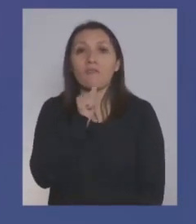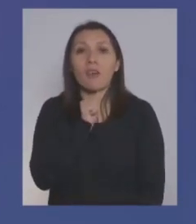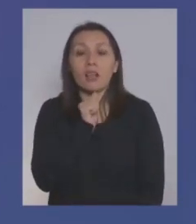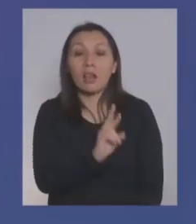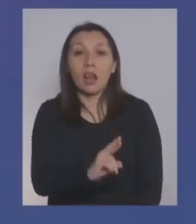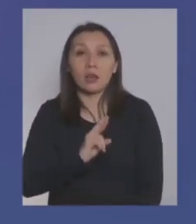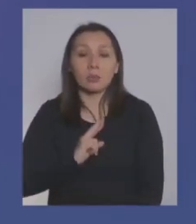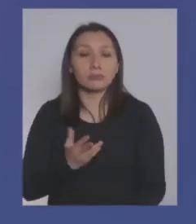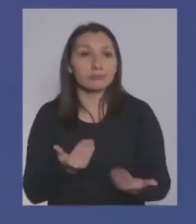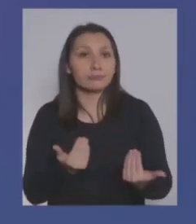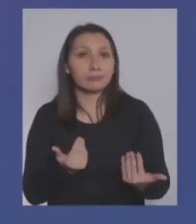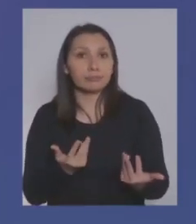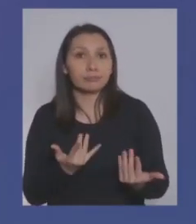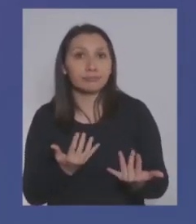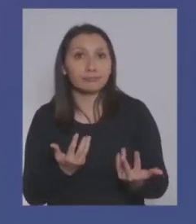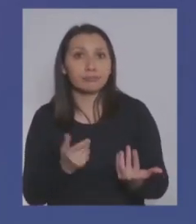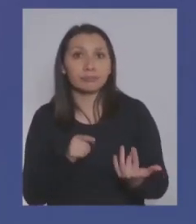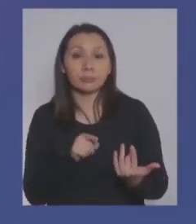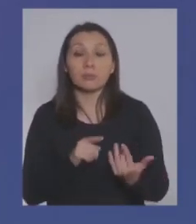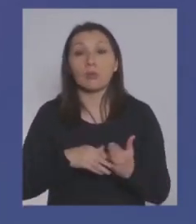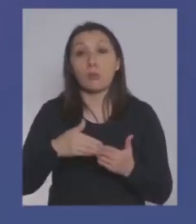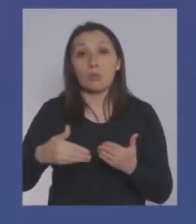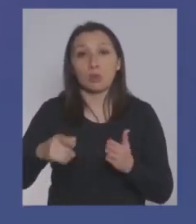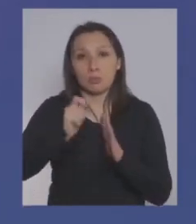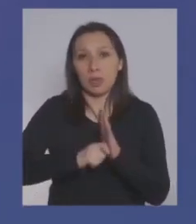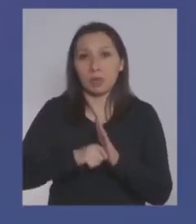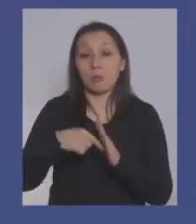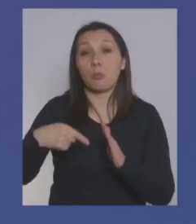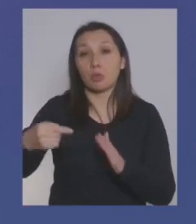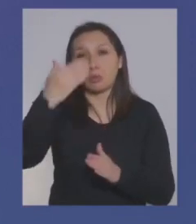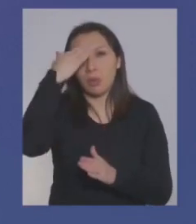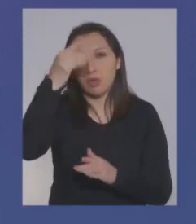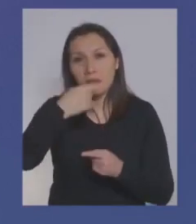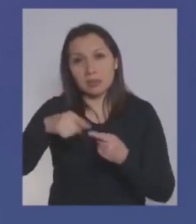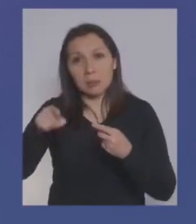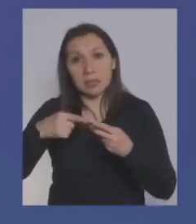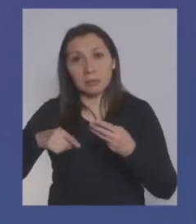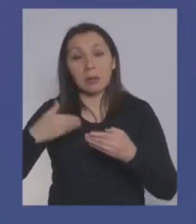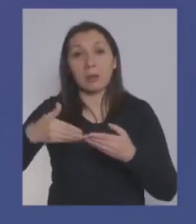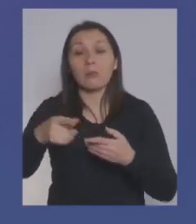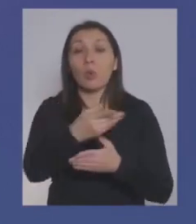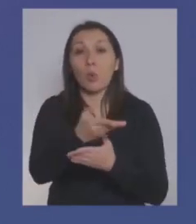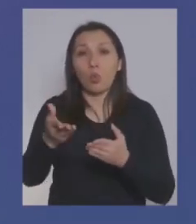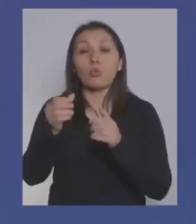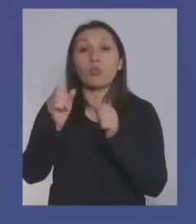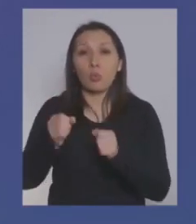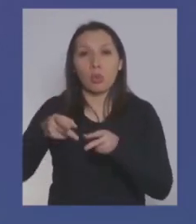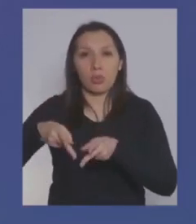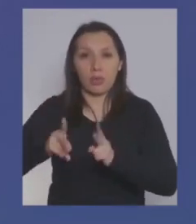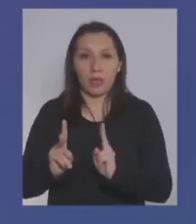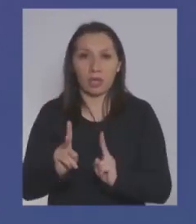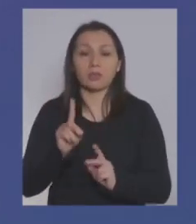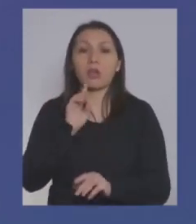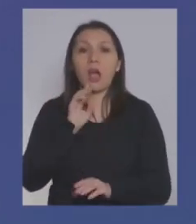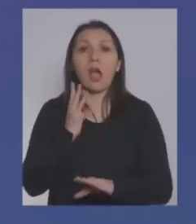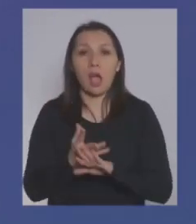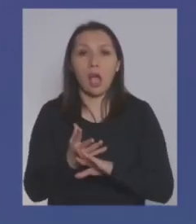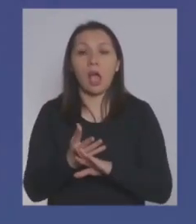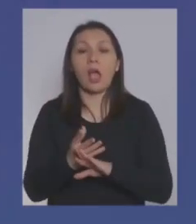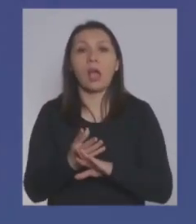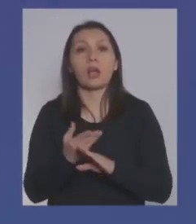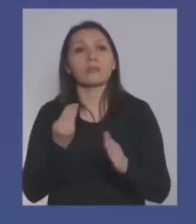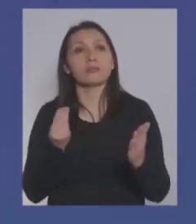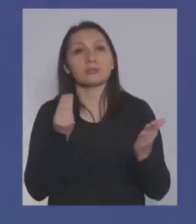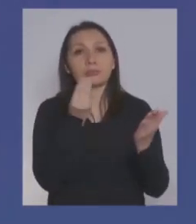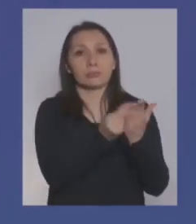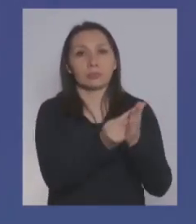respuesta, en los meses que siguen, en los días que siguen, en las semanas que siguen, ustedes tienen todo el derecho a hacer su caso, a